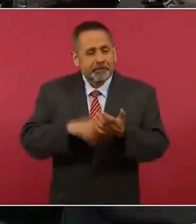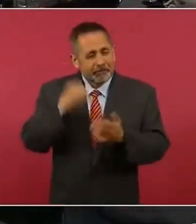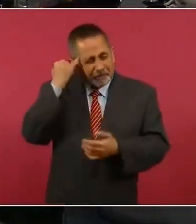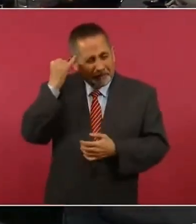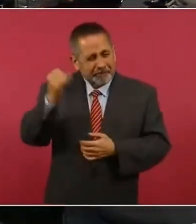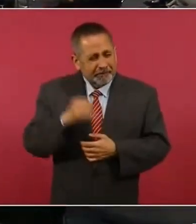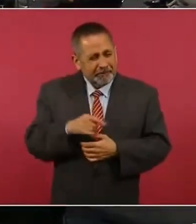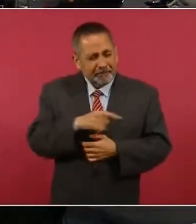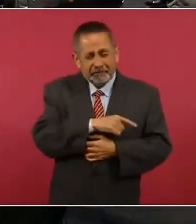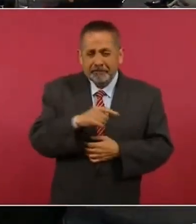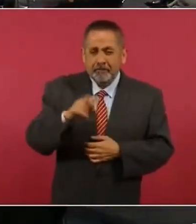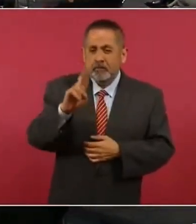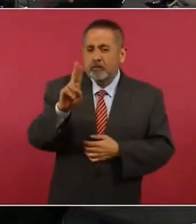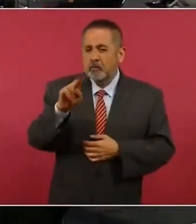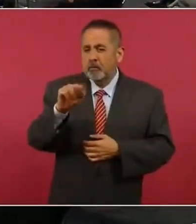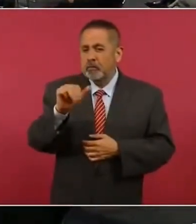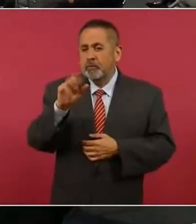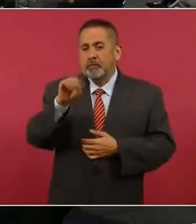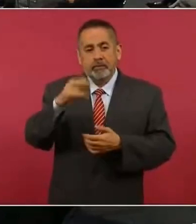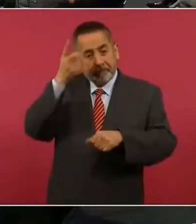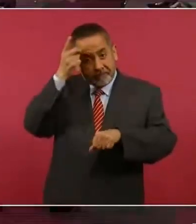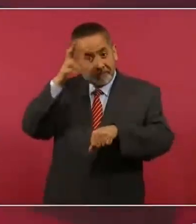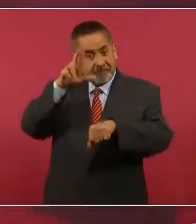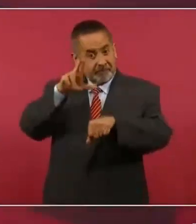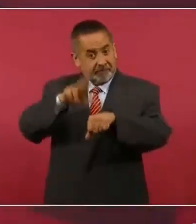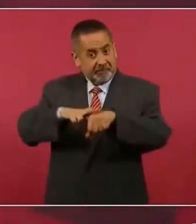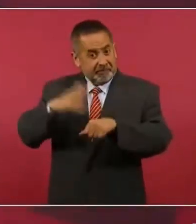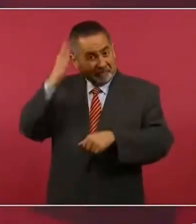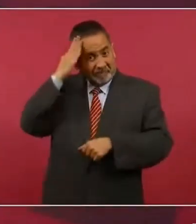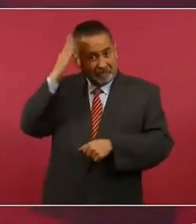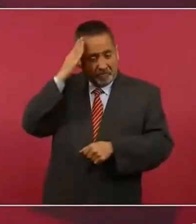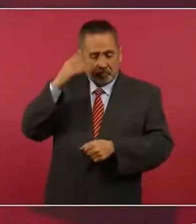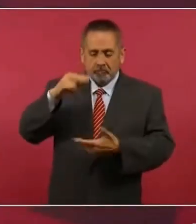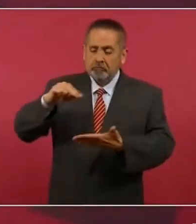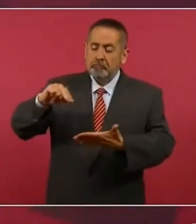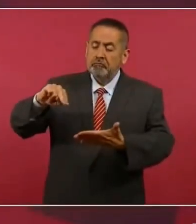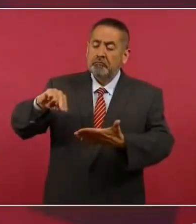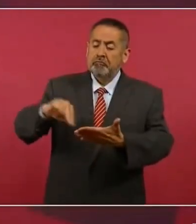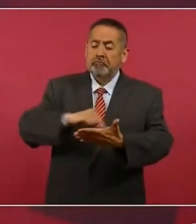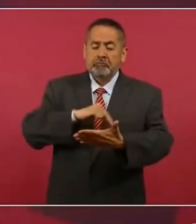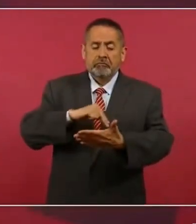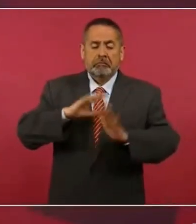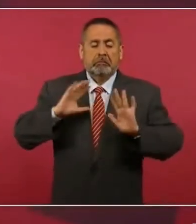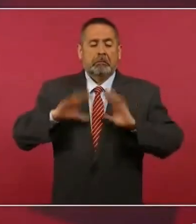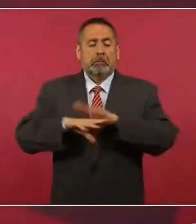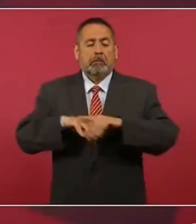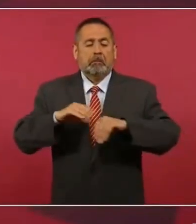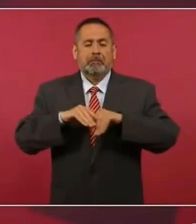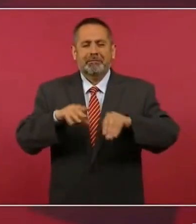firme, el rector de la UNAM